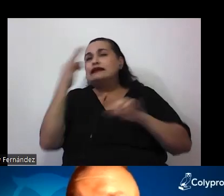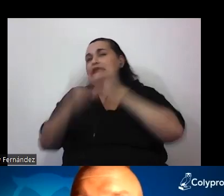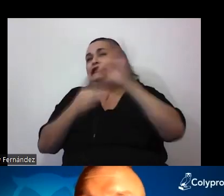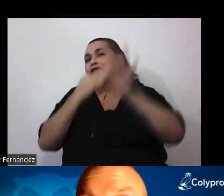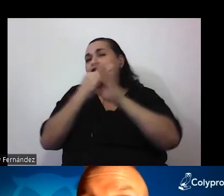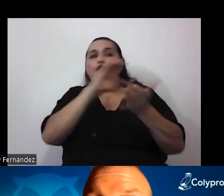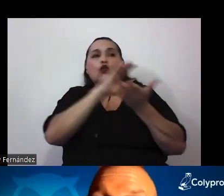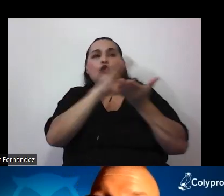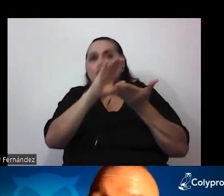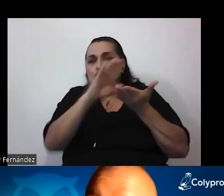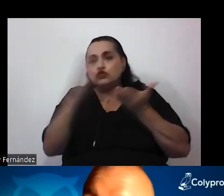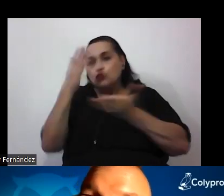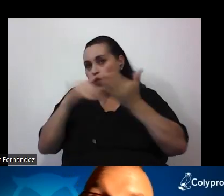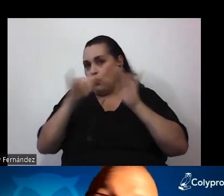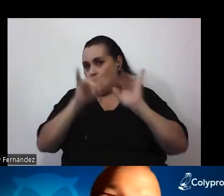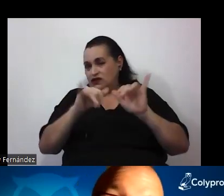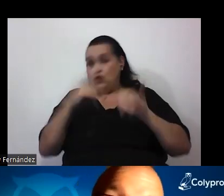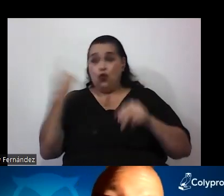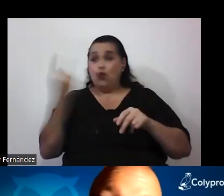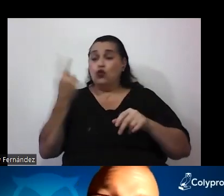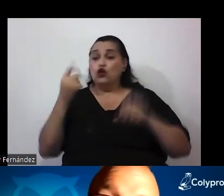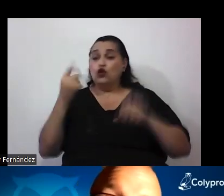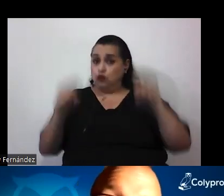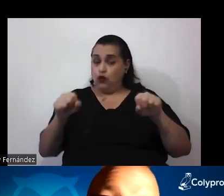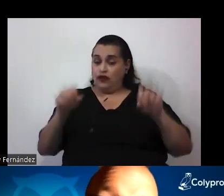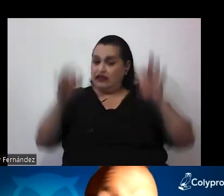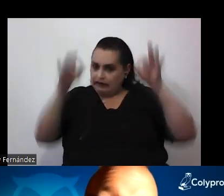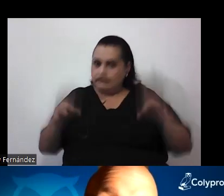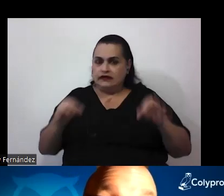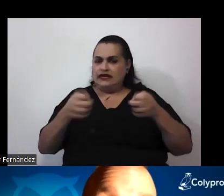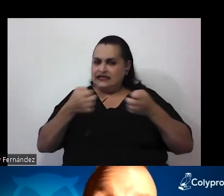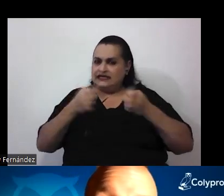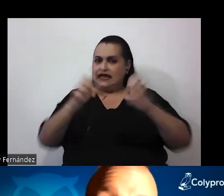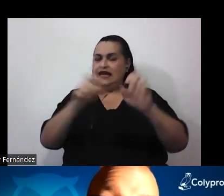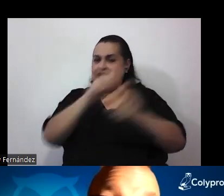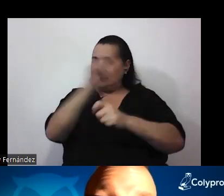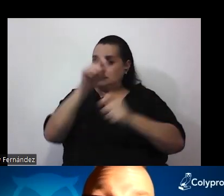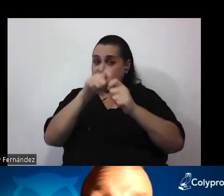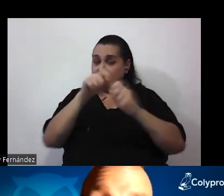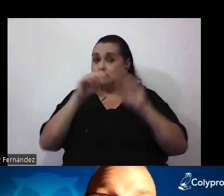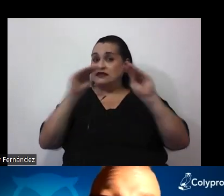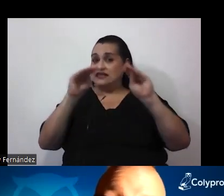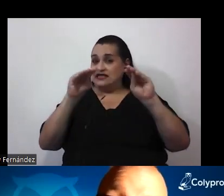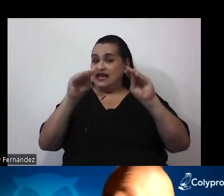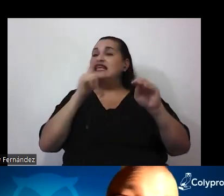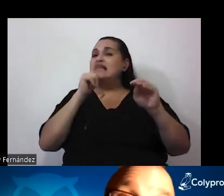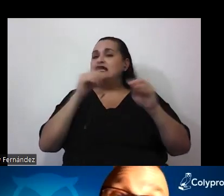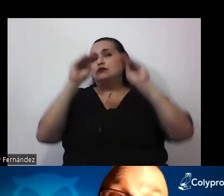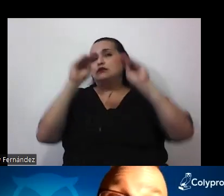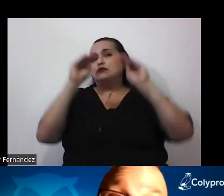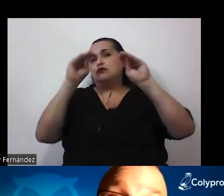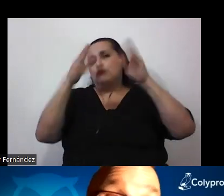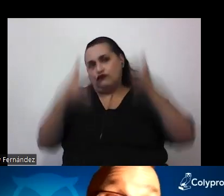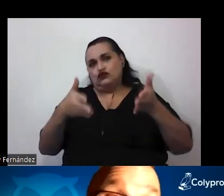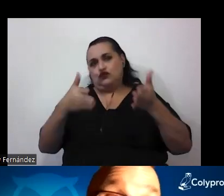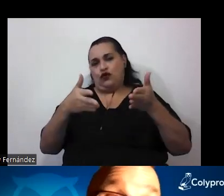realidad los únicos que pueden definir las estrategias concretas para enseñar son los y las docentes que están en sus respectivos